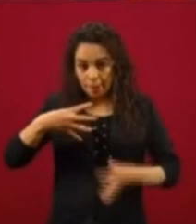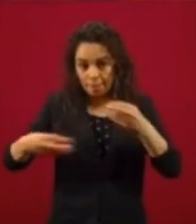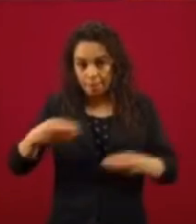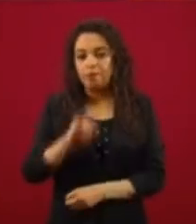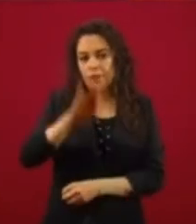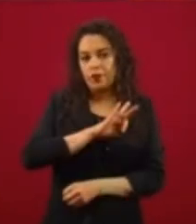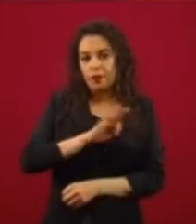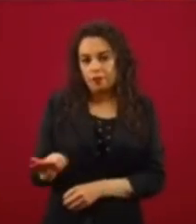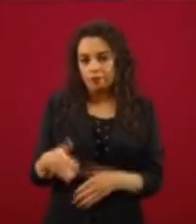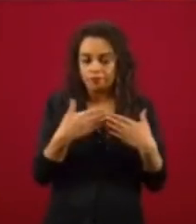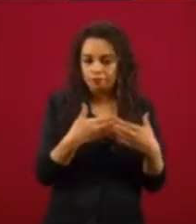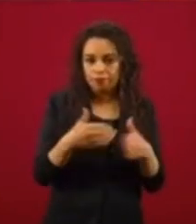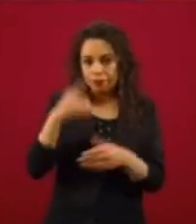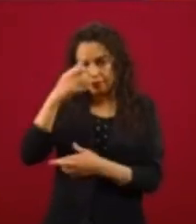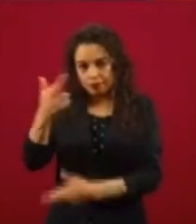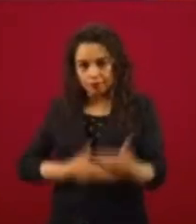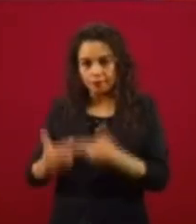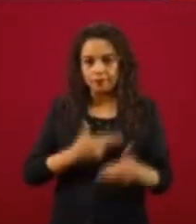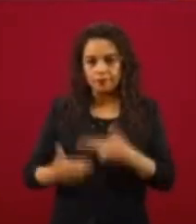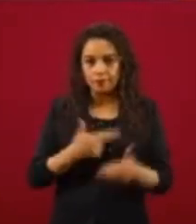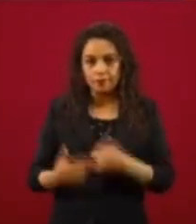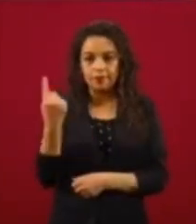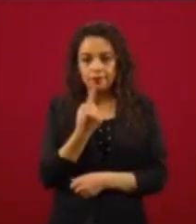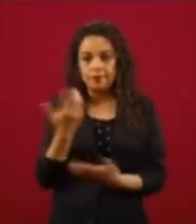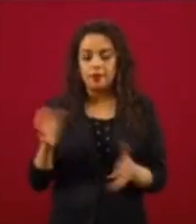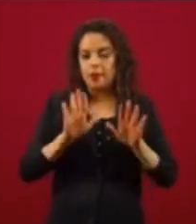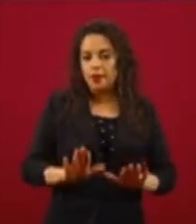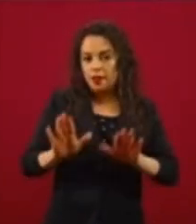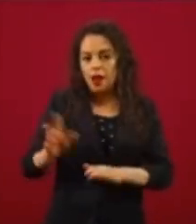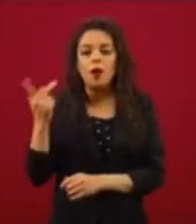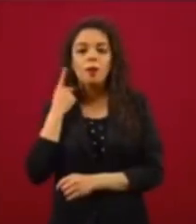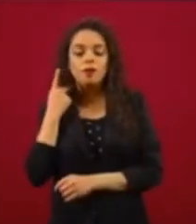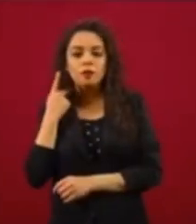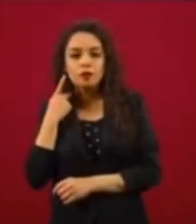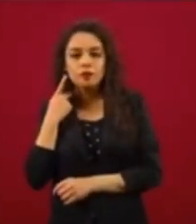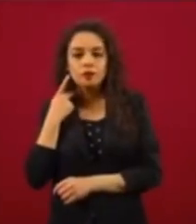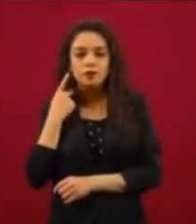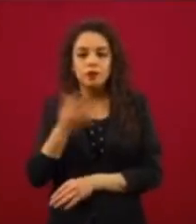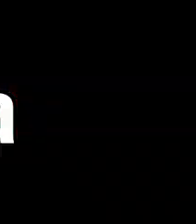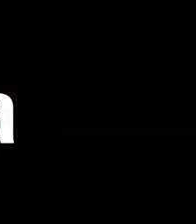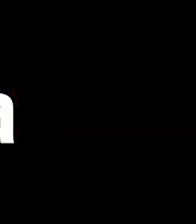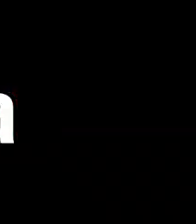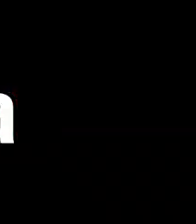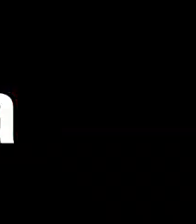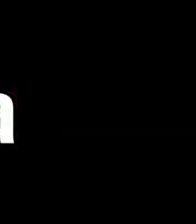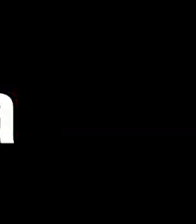la confrontación política pacífica mediante el debate.